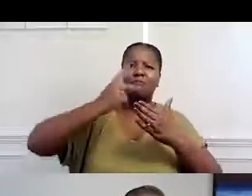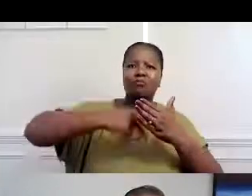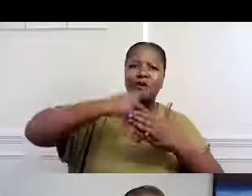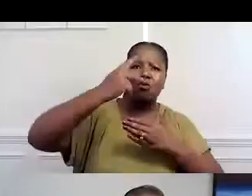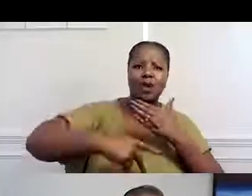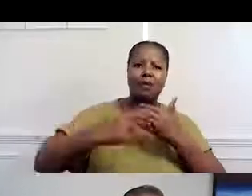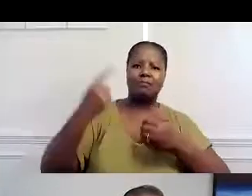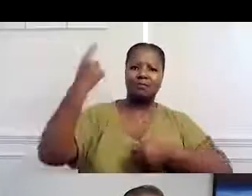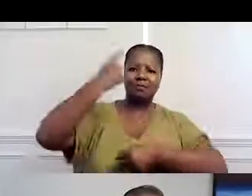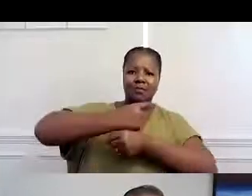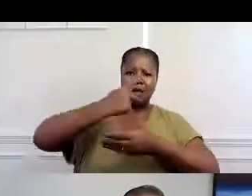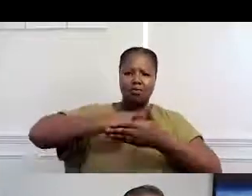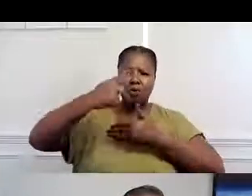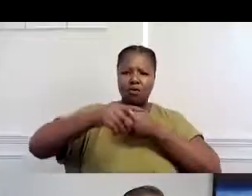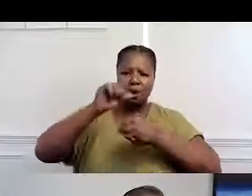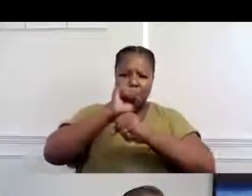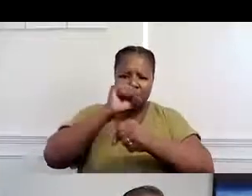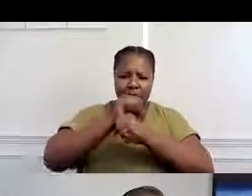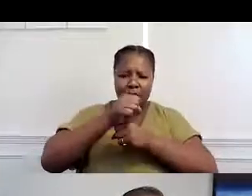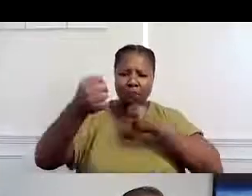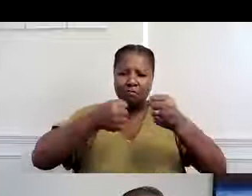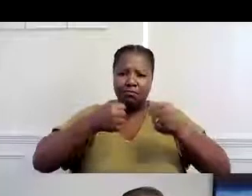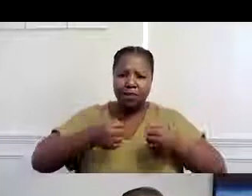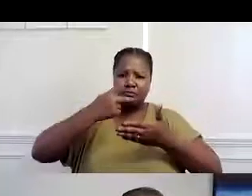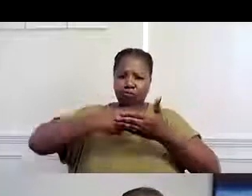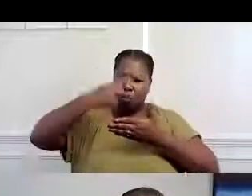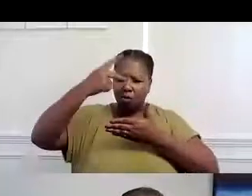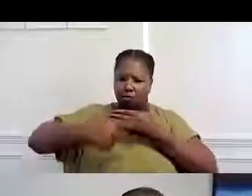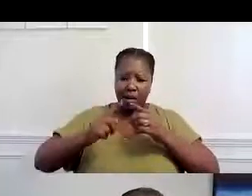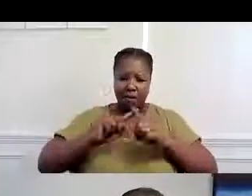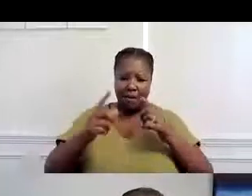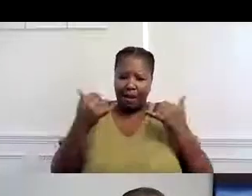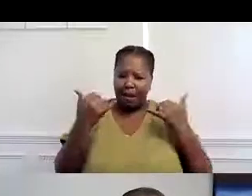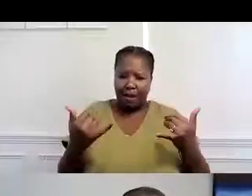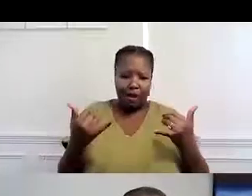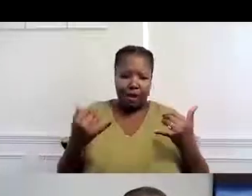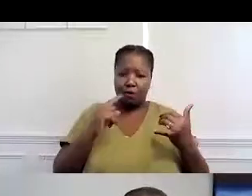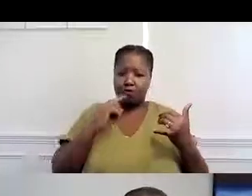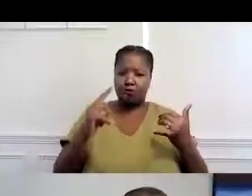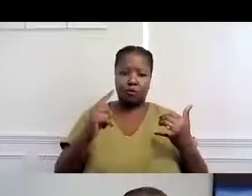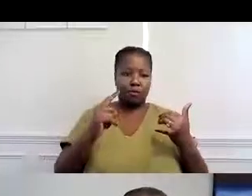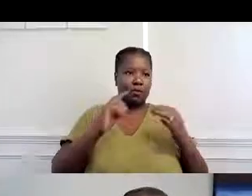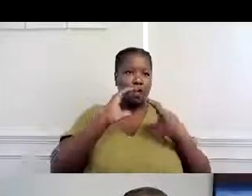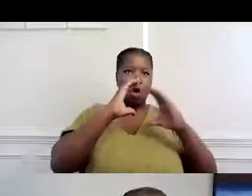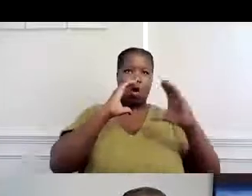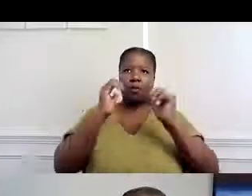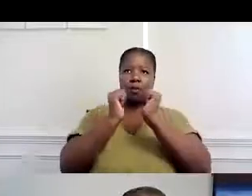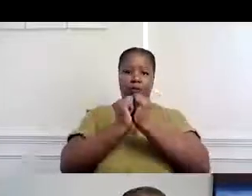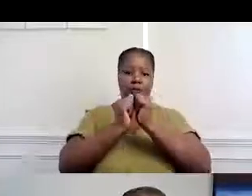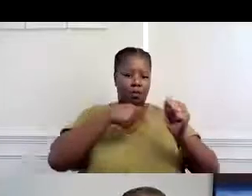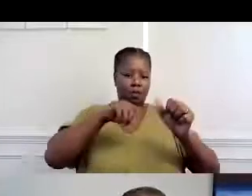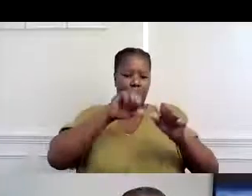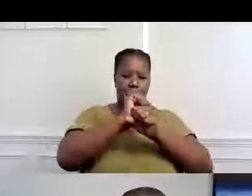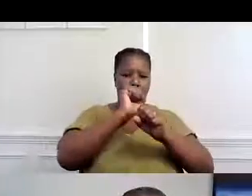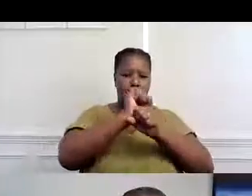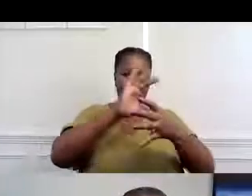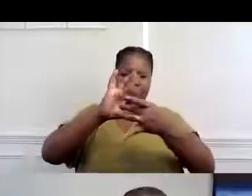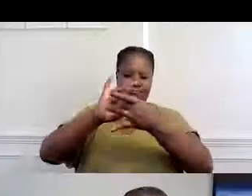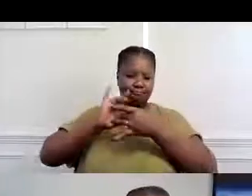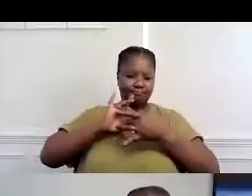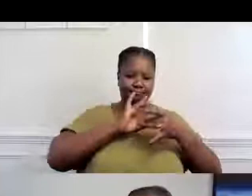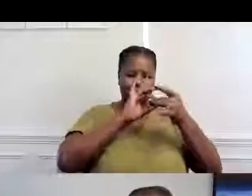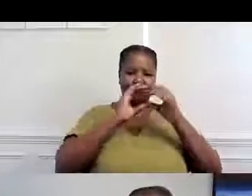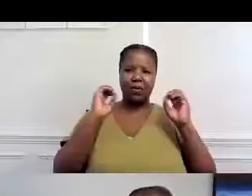programas, programas de día, programas de apoyo, programas de empleo. Pero estamos tratando de